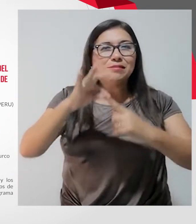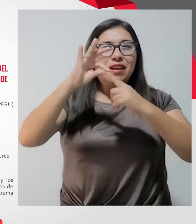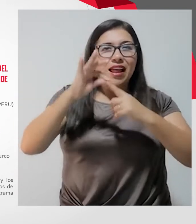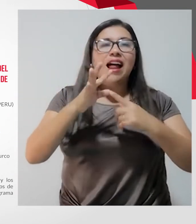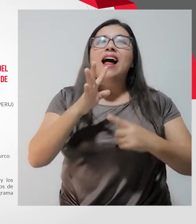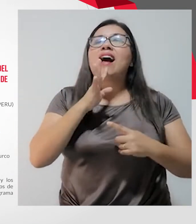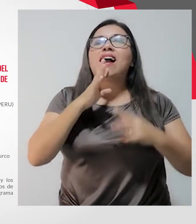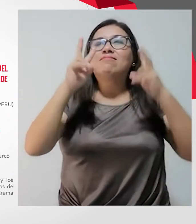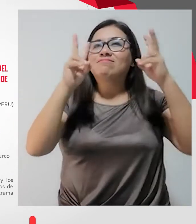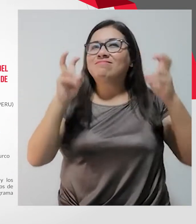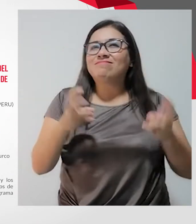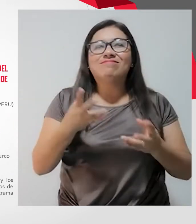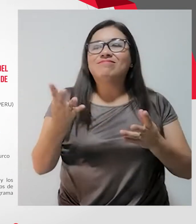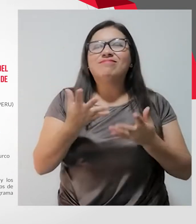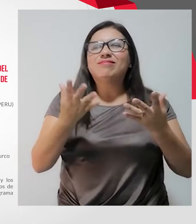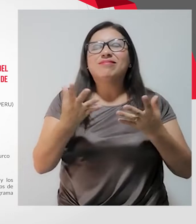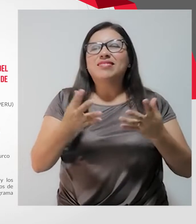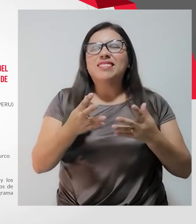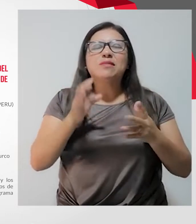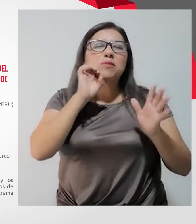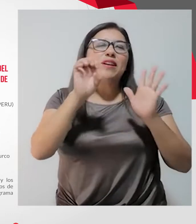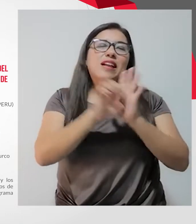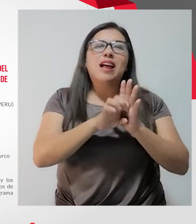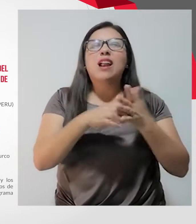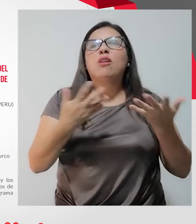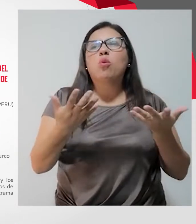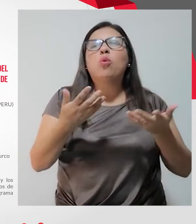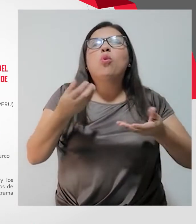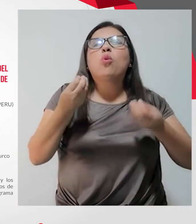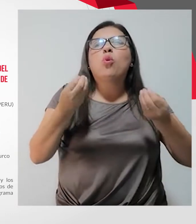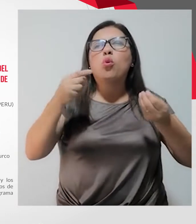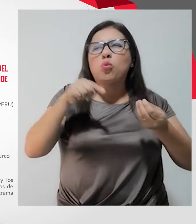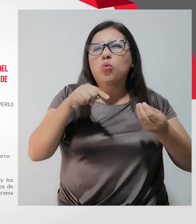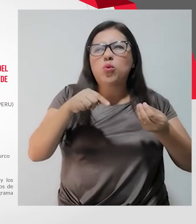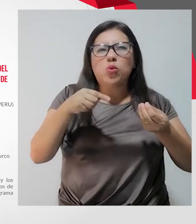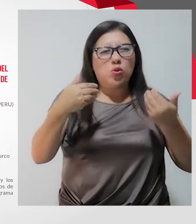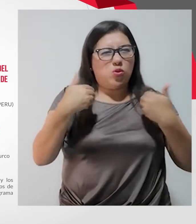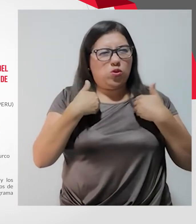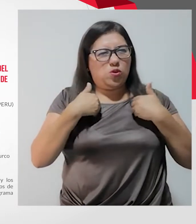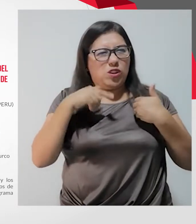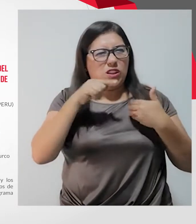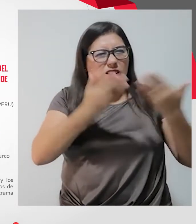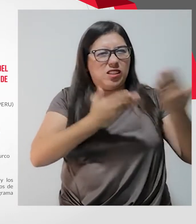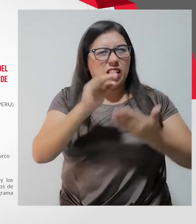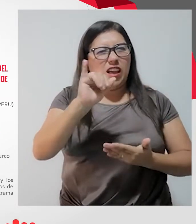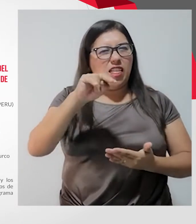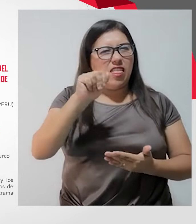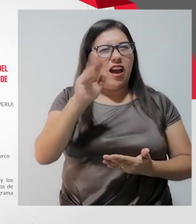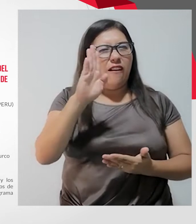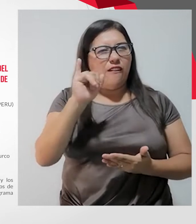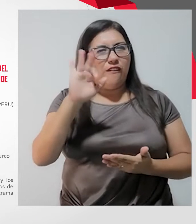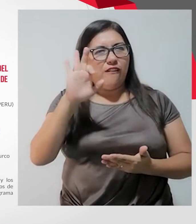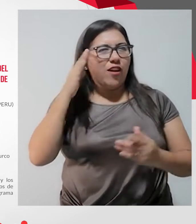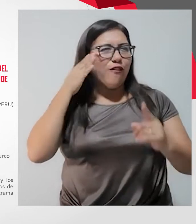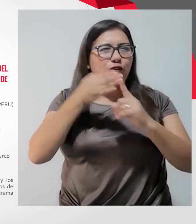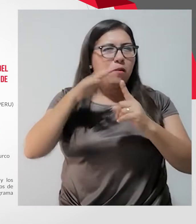tocaremos algunos temas importantes, por ejemplo, en qué consisten los servicios que tiene el INAVIF dirigido a personas